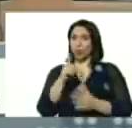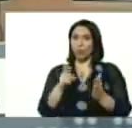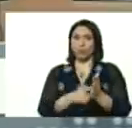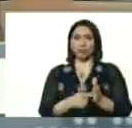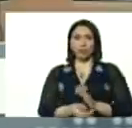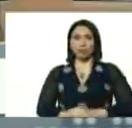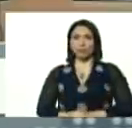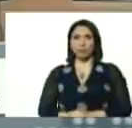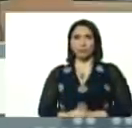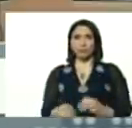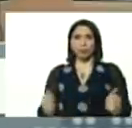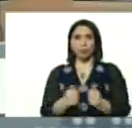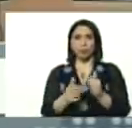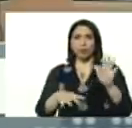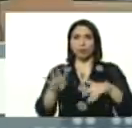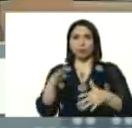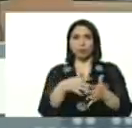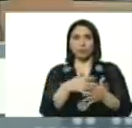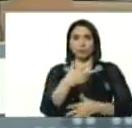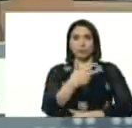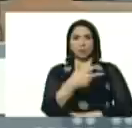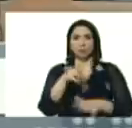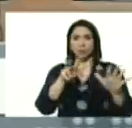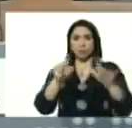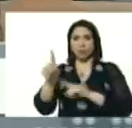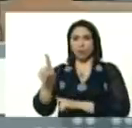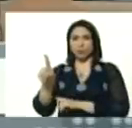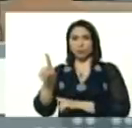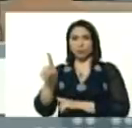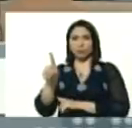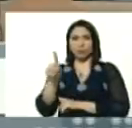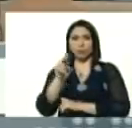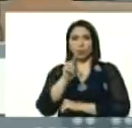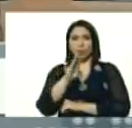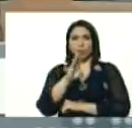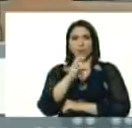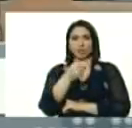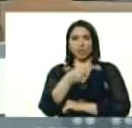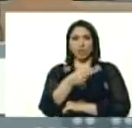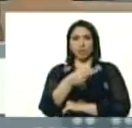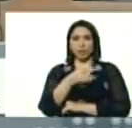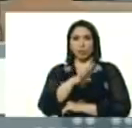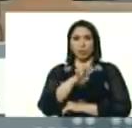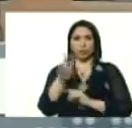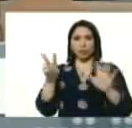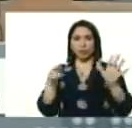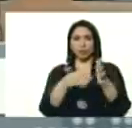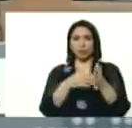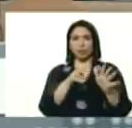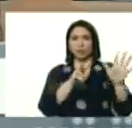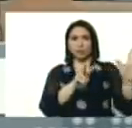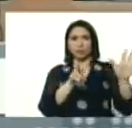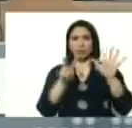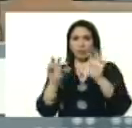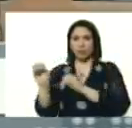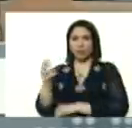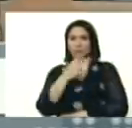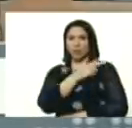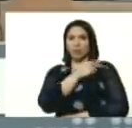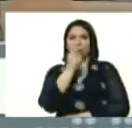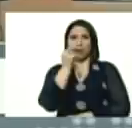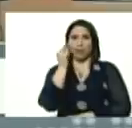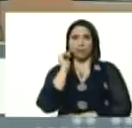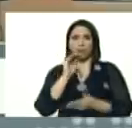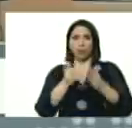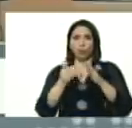con las 14.380 VCH, con los 47.770 jefes y jefas